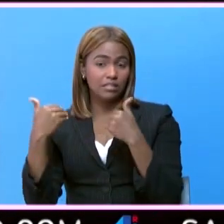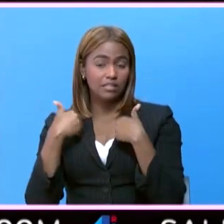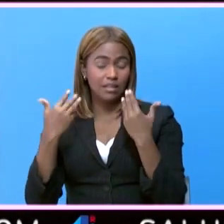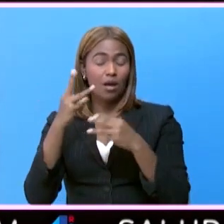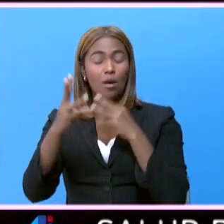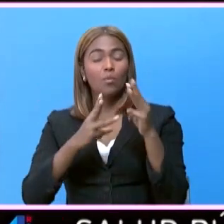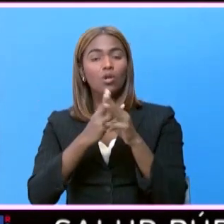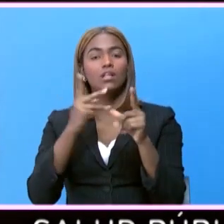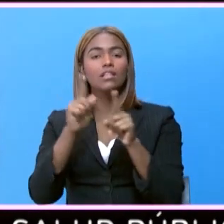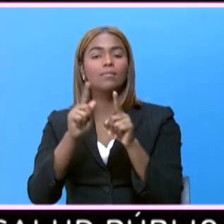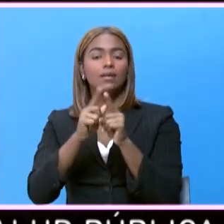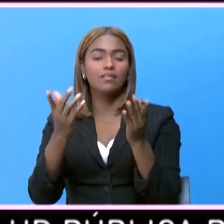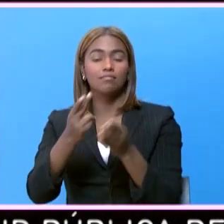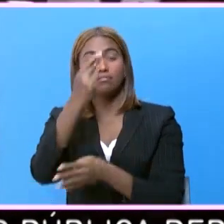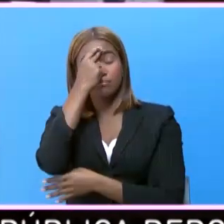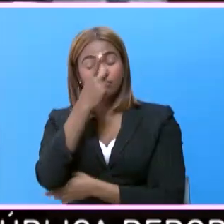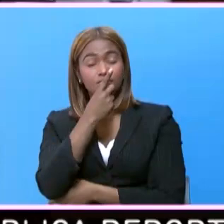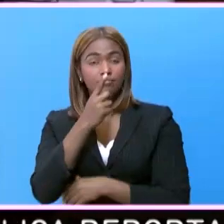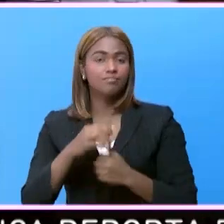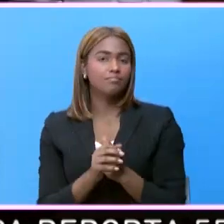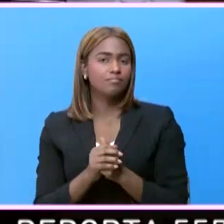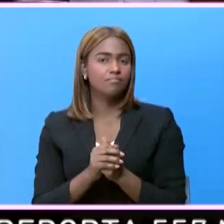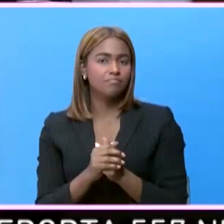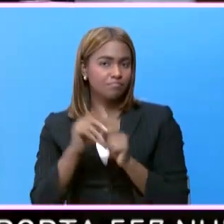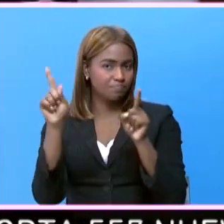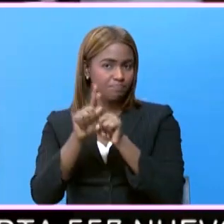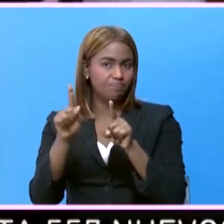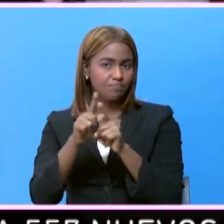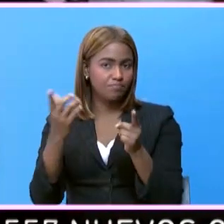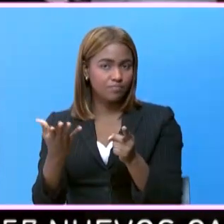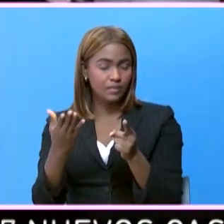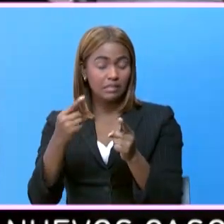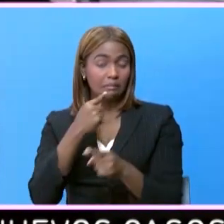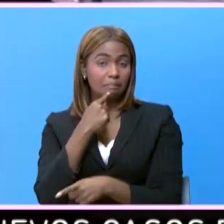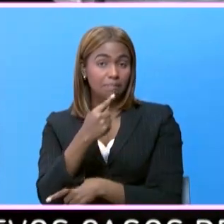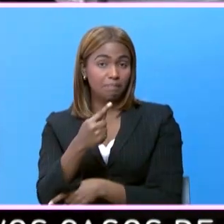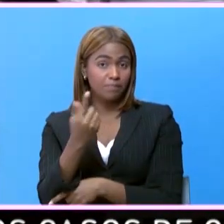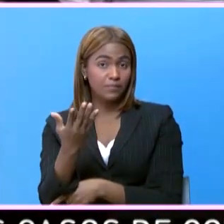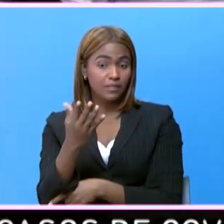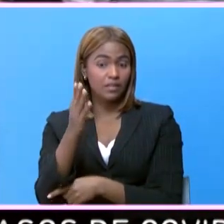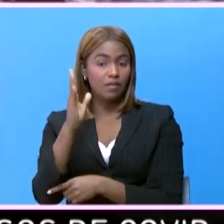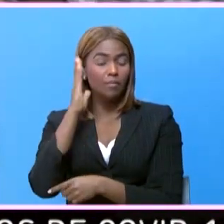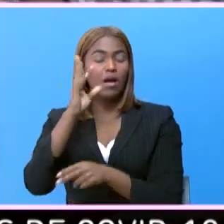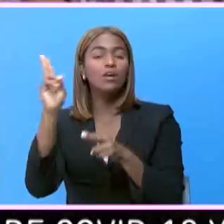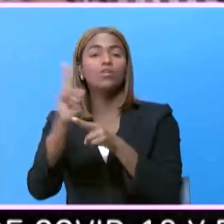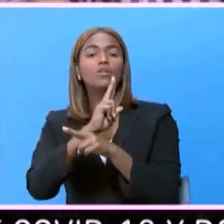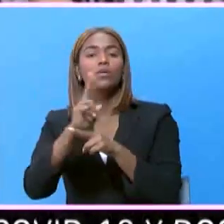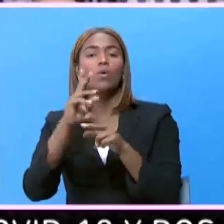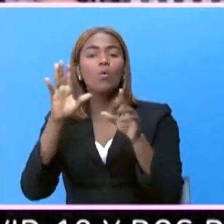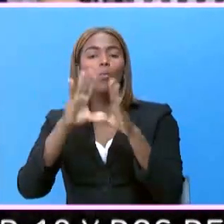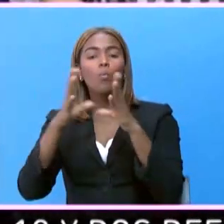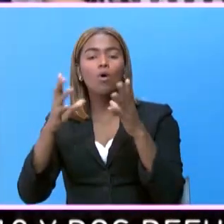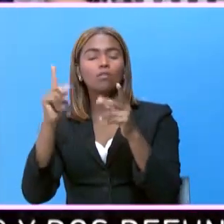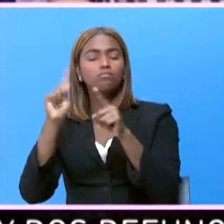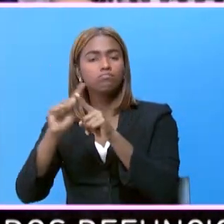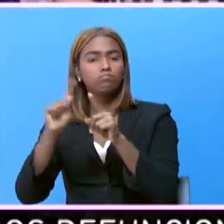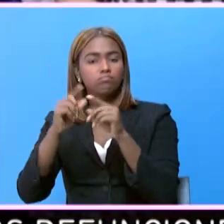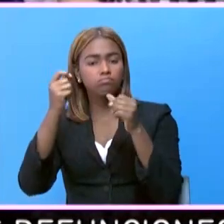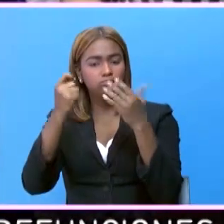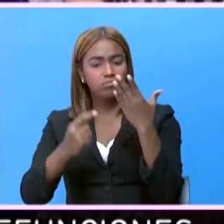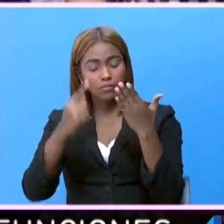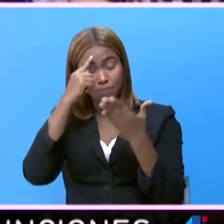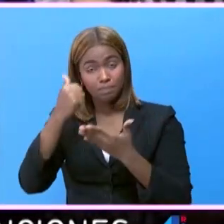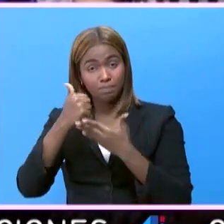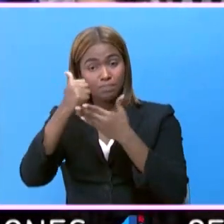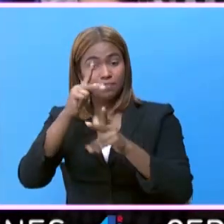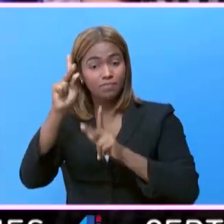al mundo y también a la República Dominicana. De igual modo, aseguró que se utilizarán dichos ventiladores en